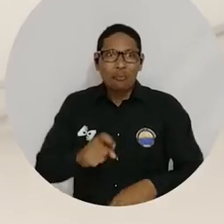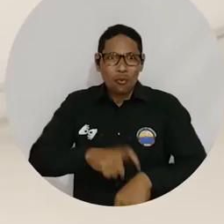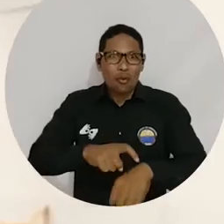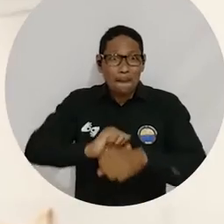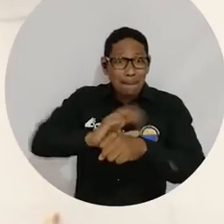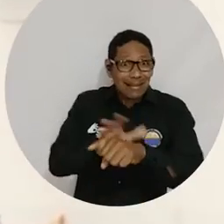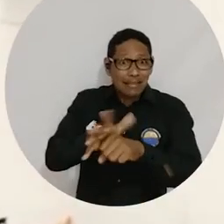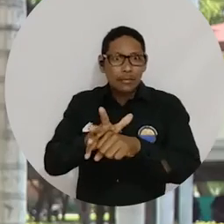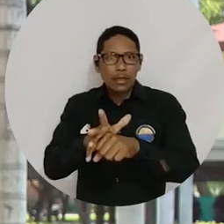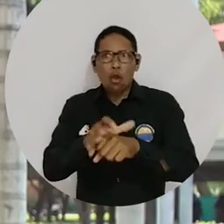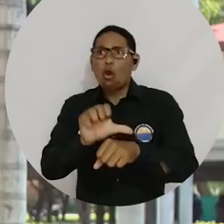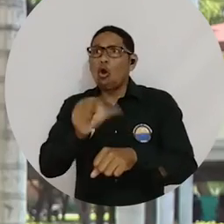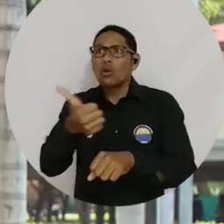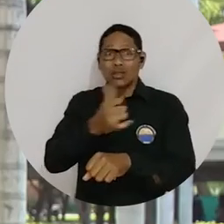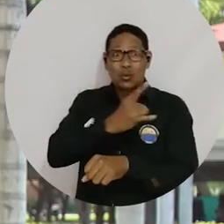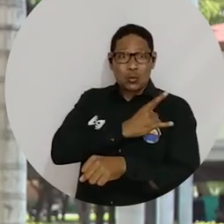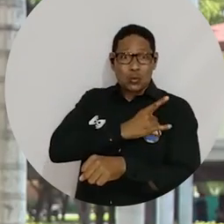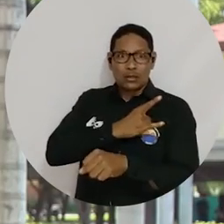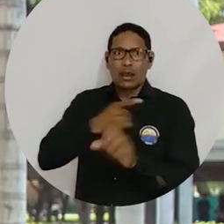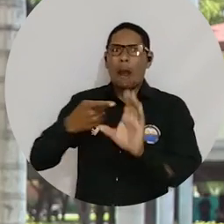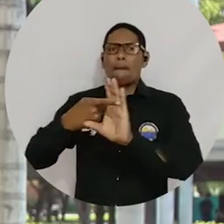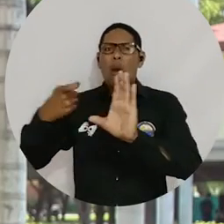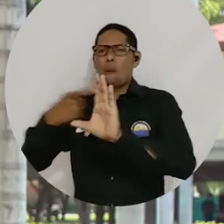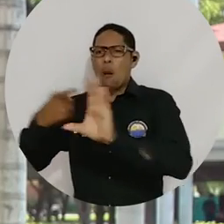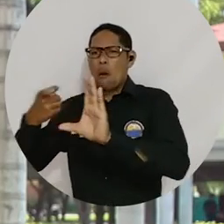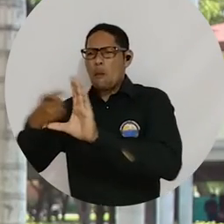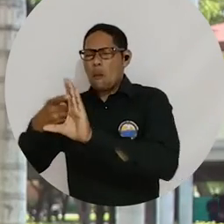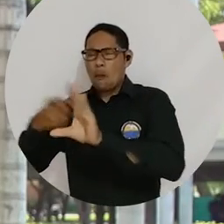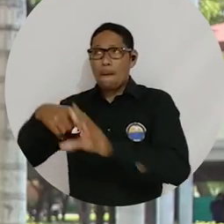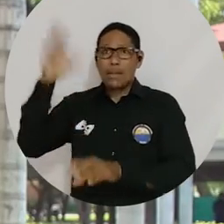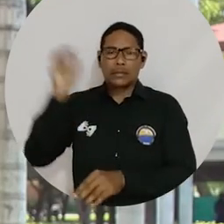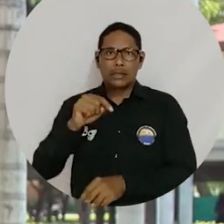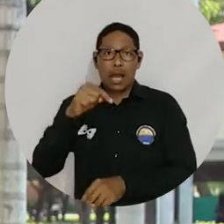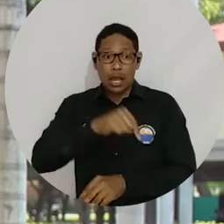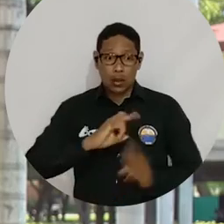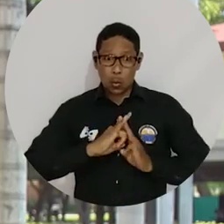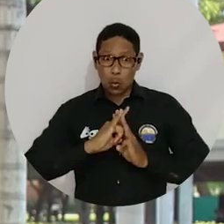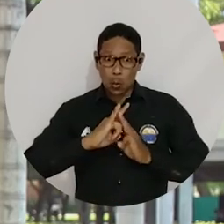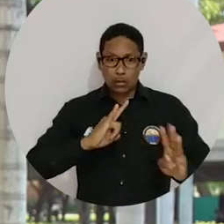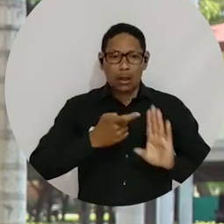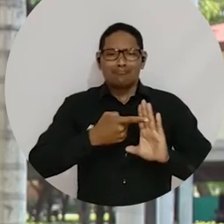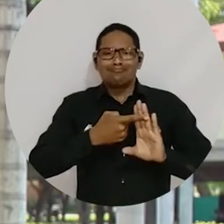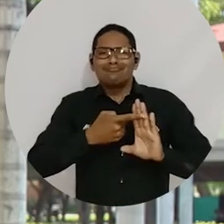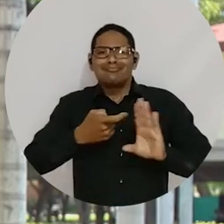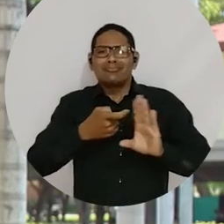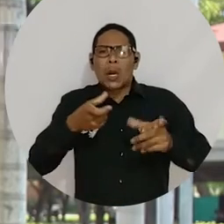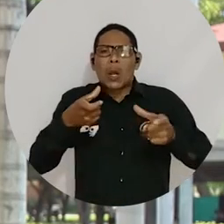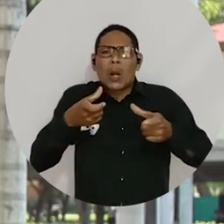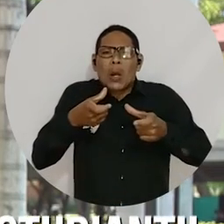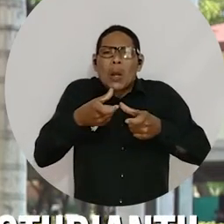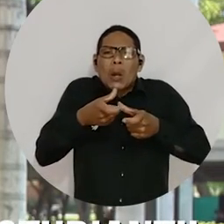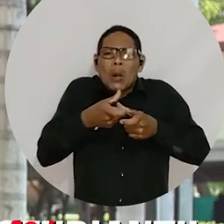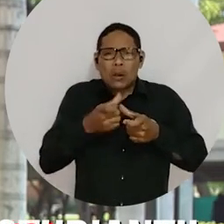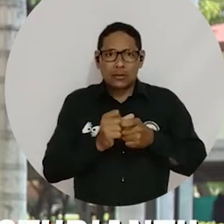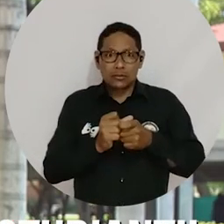la deserción en instituciones de educación superior aumentó en todo el país, mientras que la Universidad de Magdalena fue de las pocas